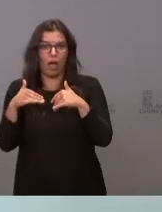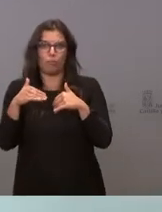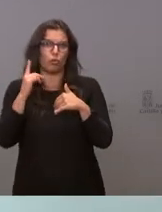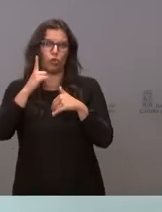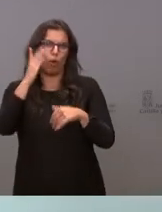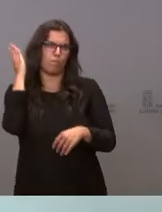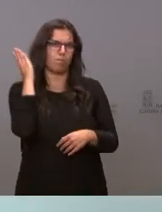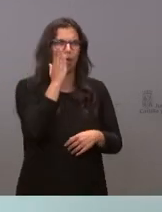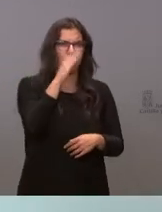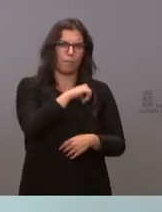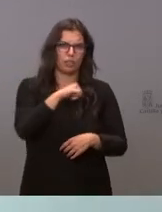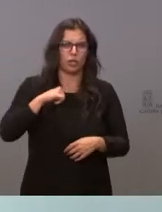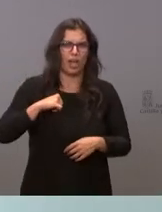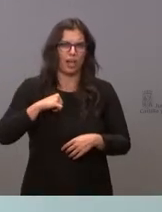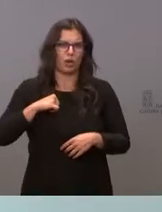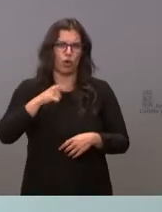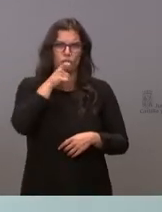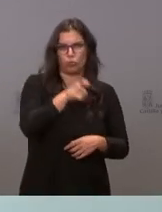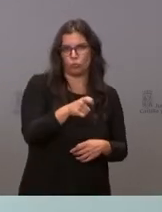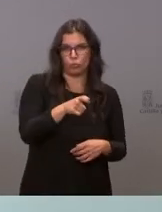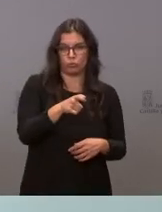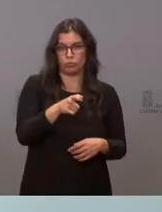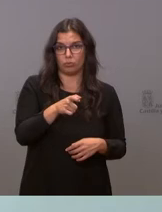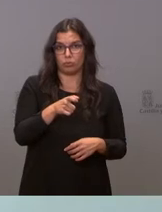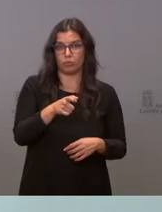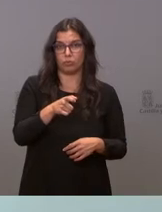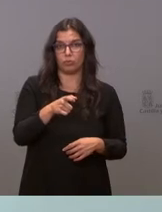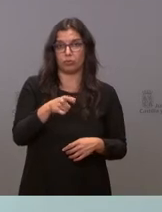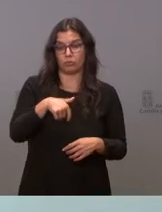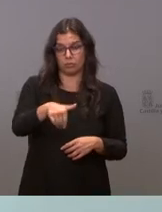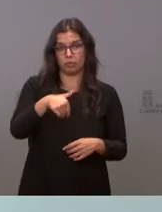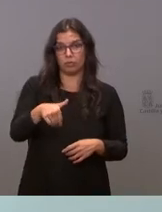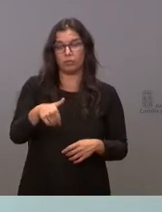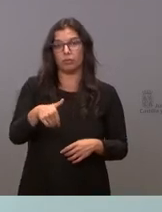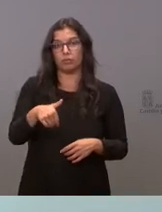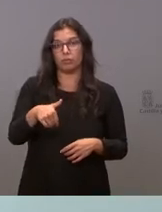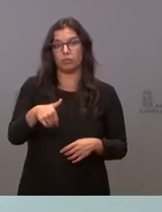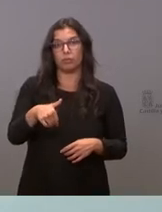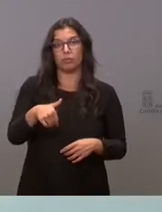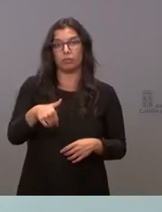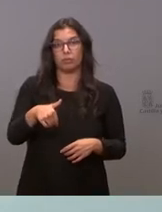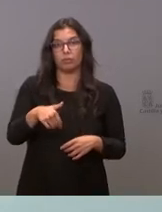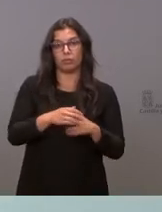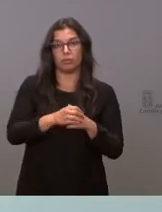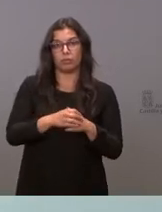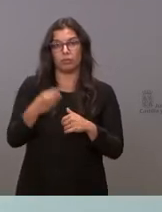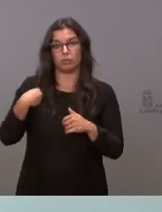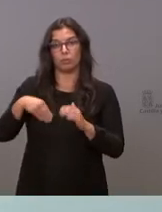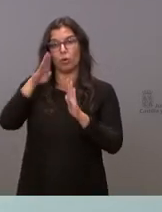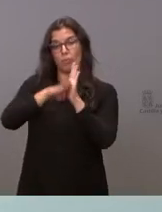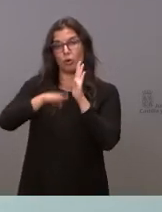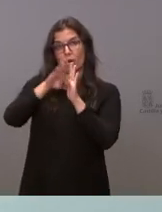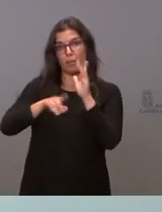personal a la mentira y a la descalificación. Van a tener todos ustedes mi intervención en un programa de